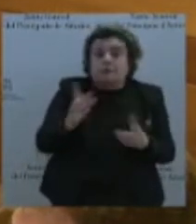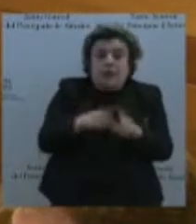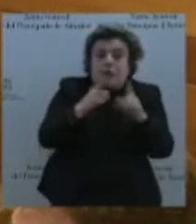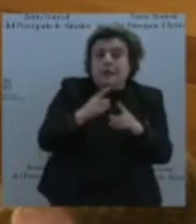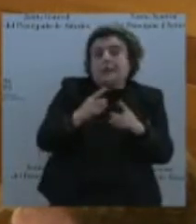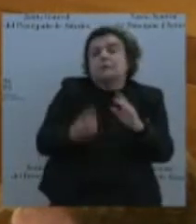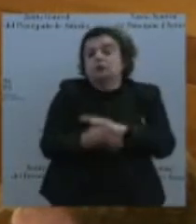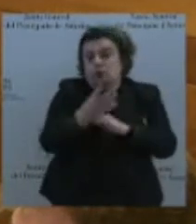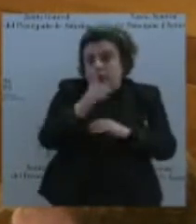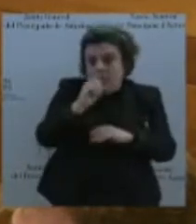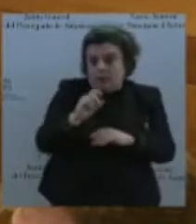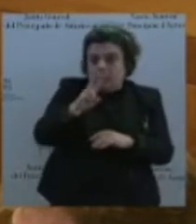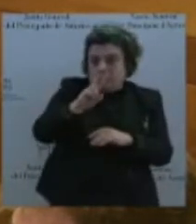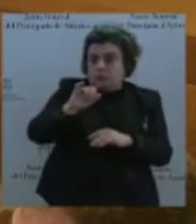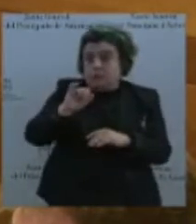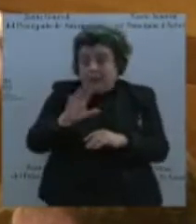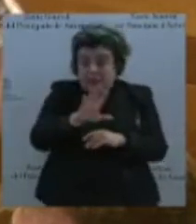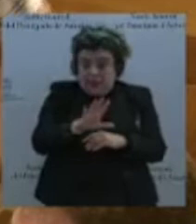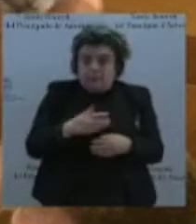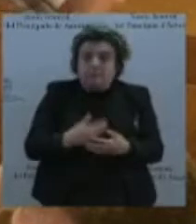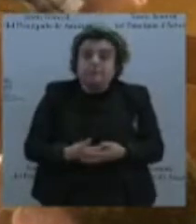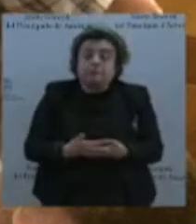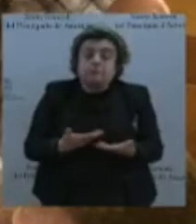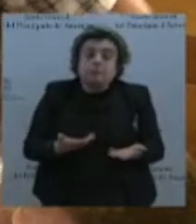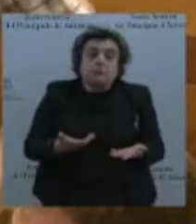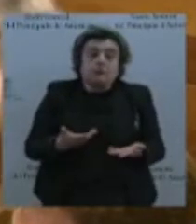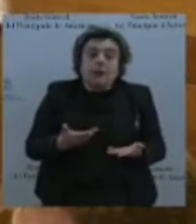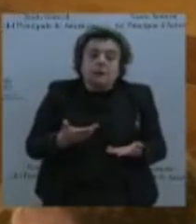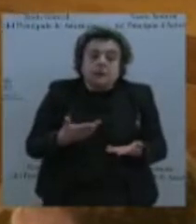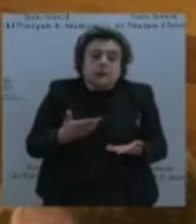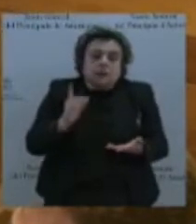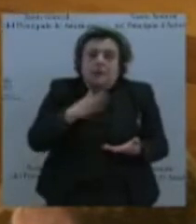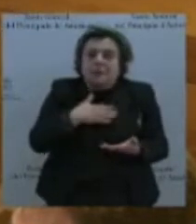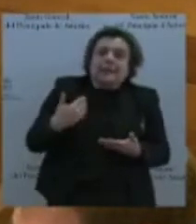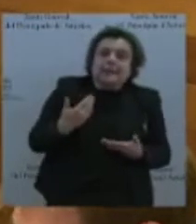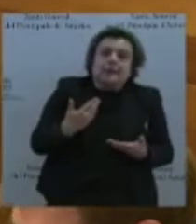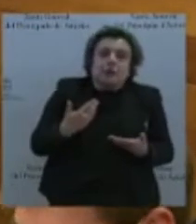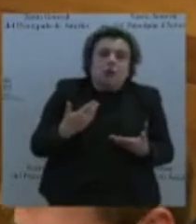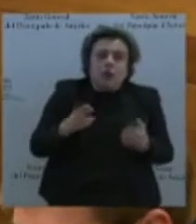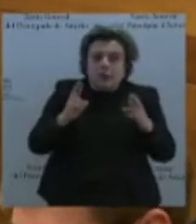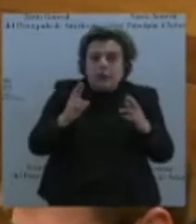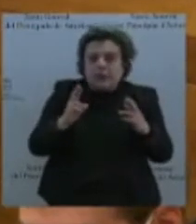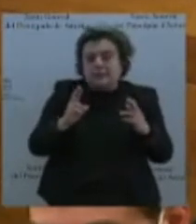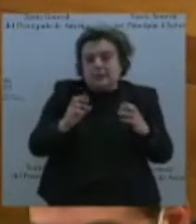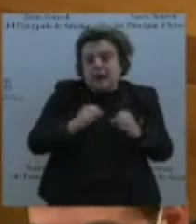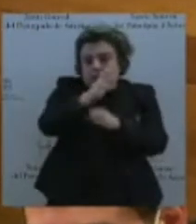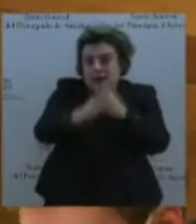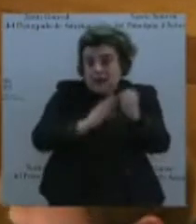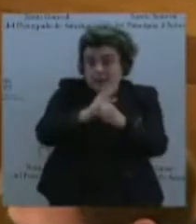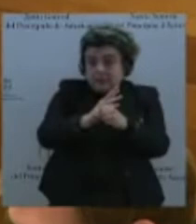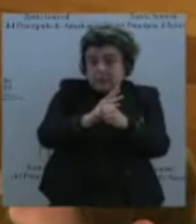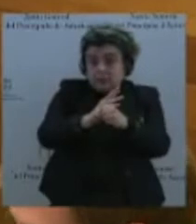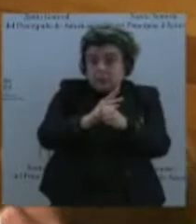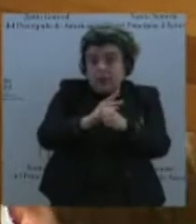resta por desear es que usted, en la decimosegunda legislatura, a la que confío que siga presente y yo lo vea desde donde sea,